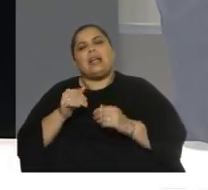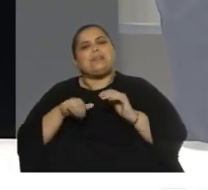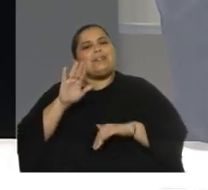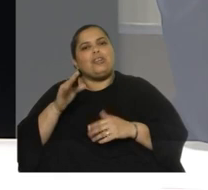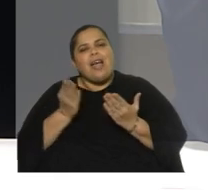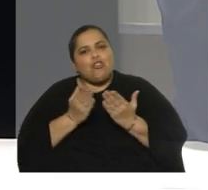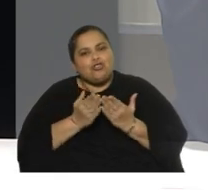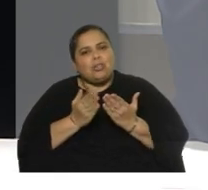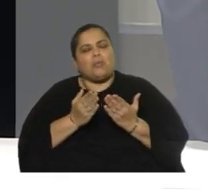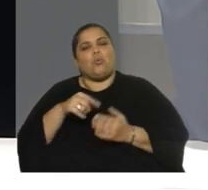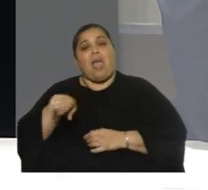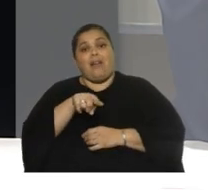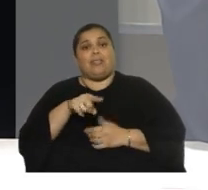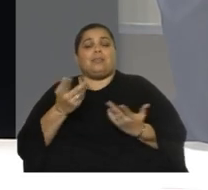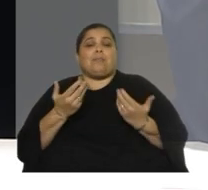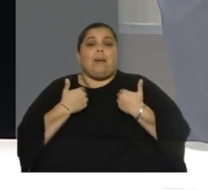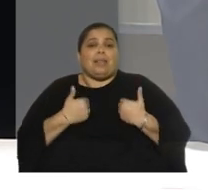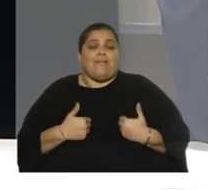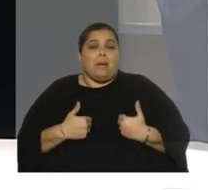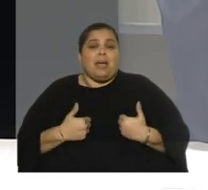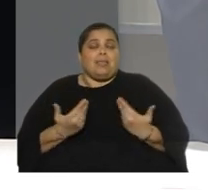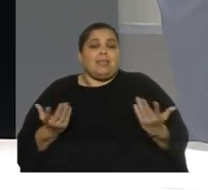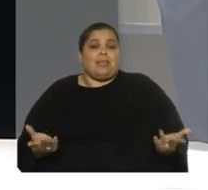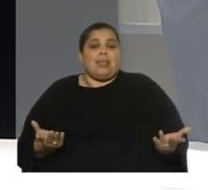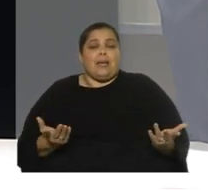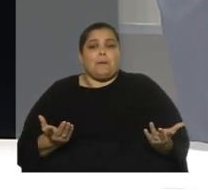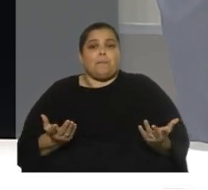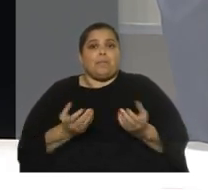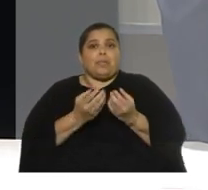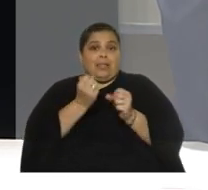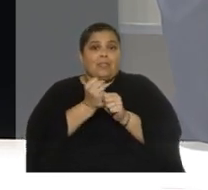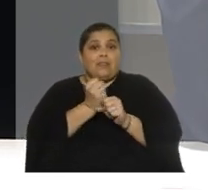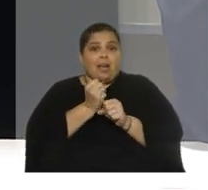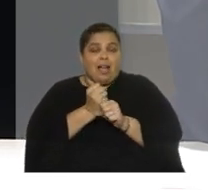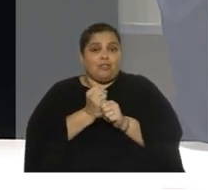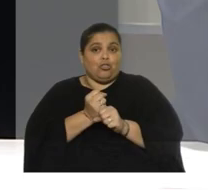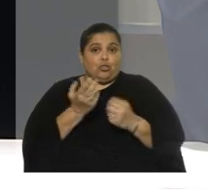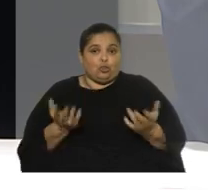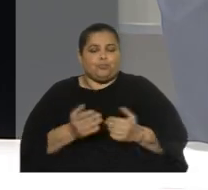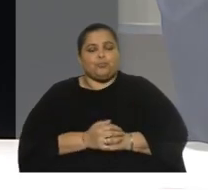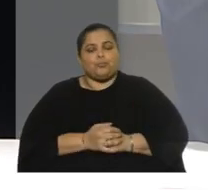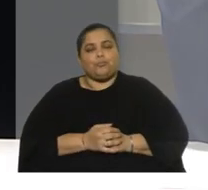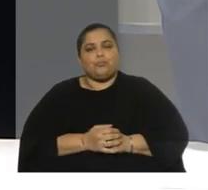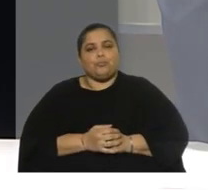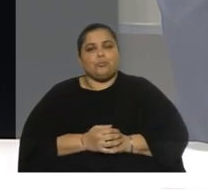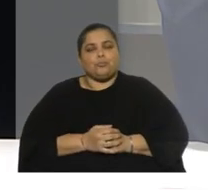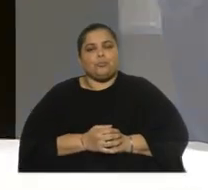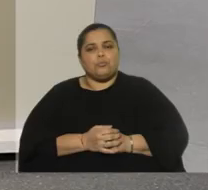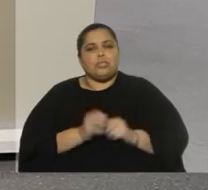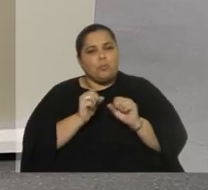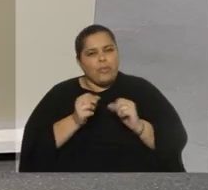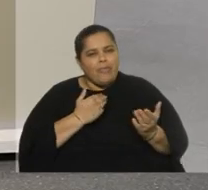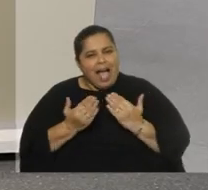estudiantes desgraciadamente cuando ocupan no pero la mayor parte de los docentes están trabajando y tenemos muy buenos técnicos un